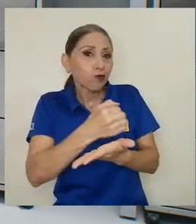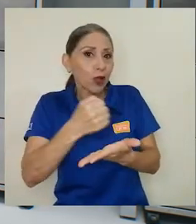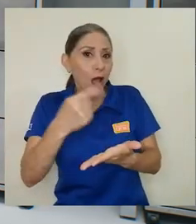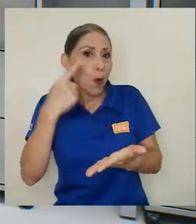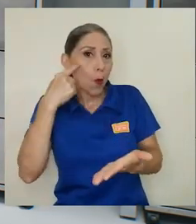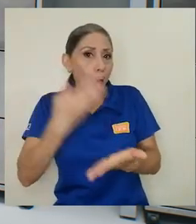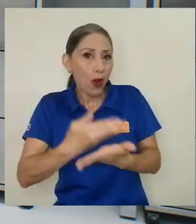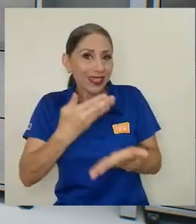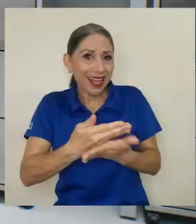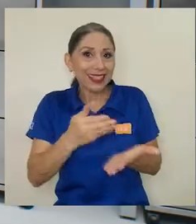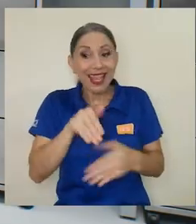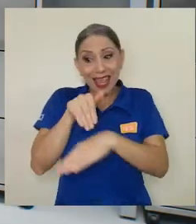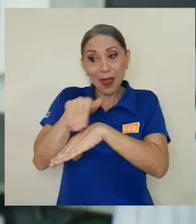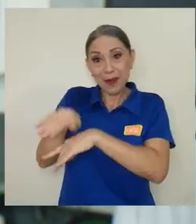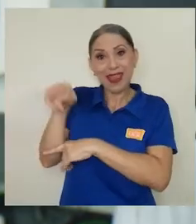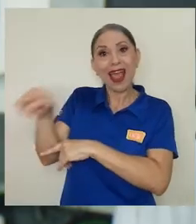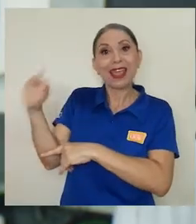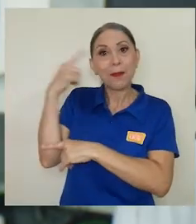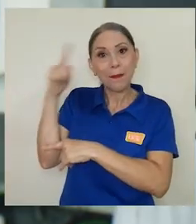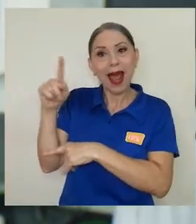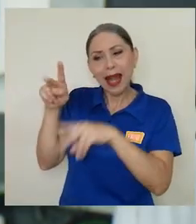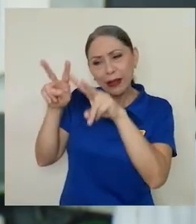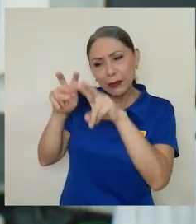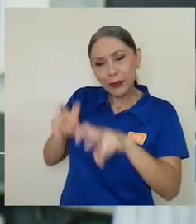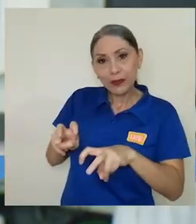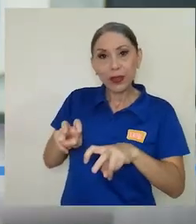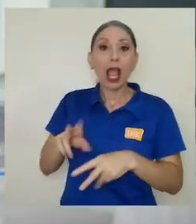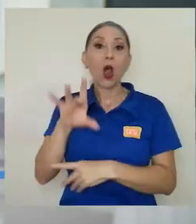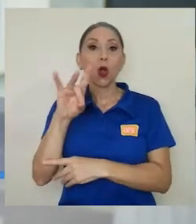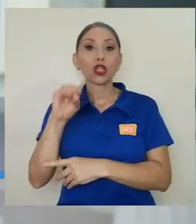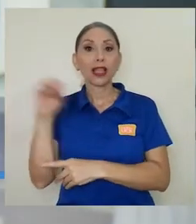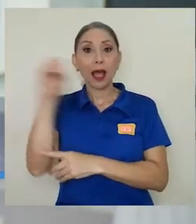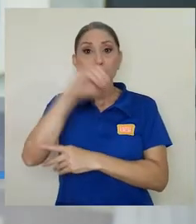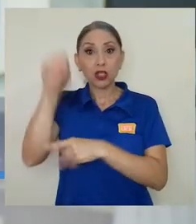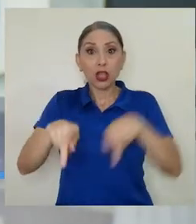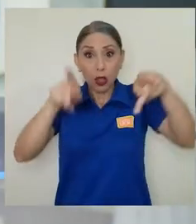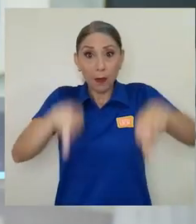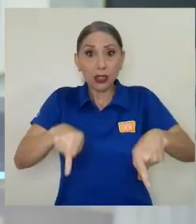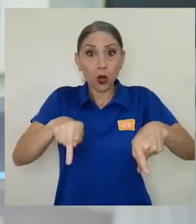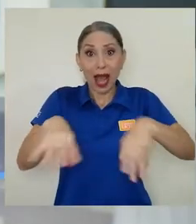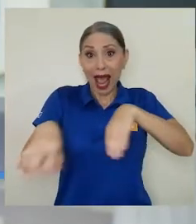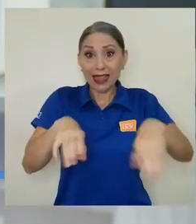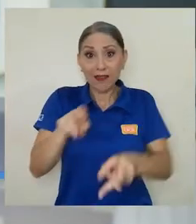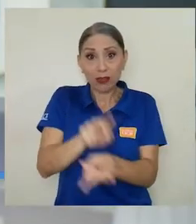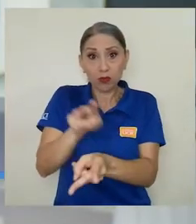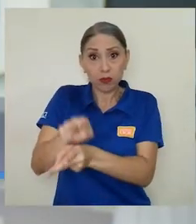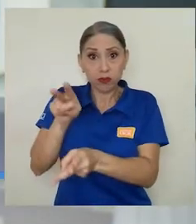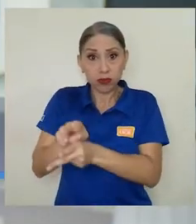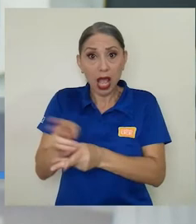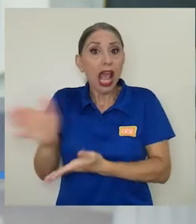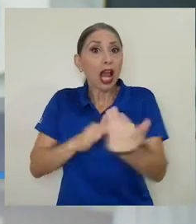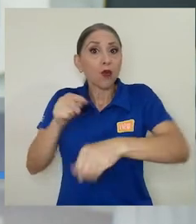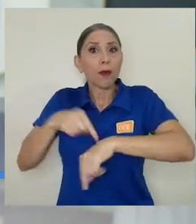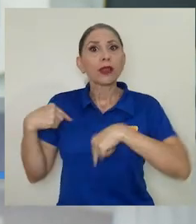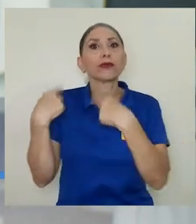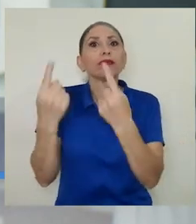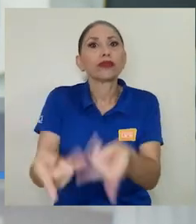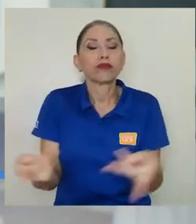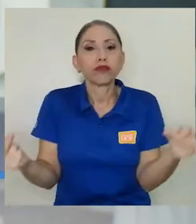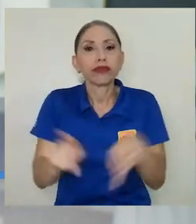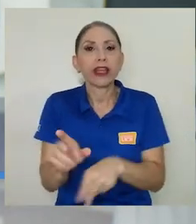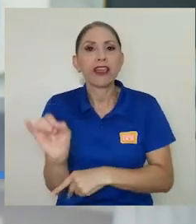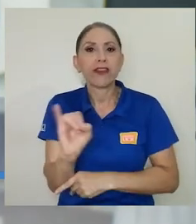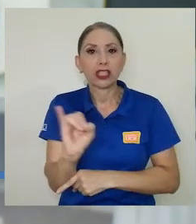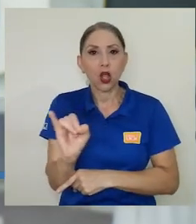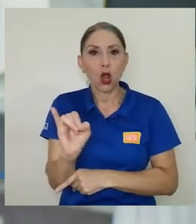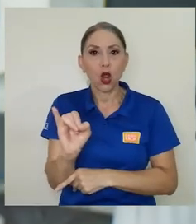aplicarles el test. El 80% de la población sexualmente activa en algún momento de su vida va a tener una infección con un virus de papiloma humano de alto